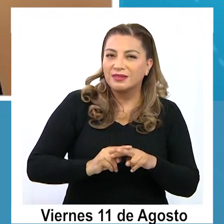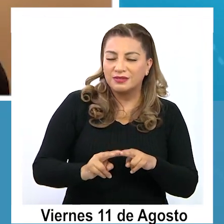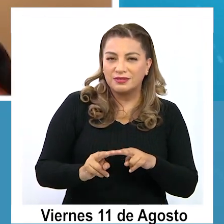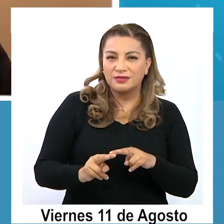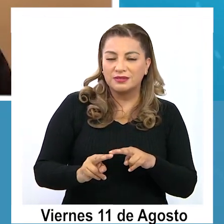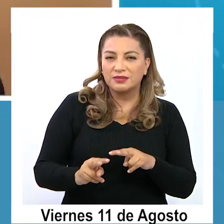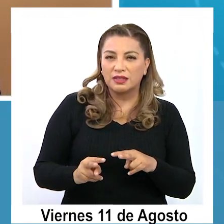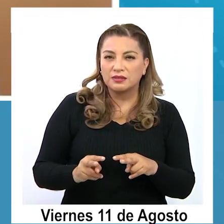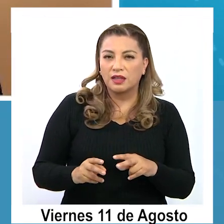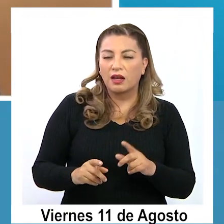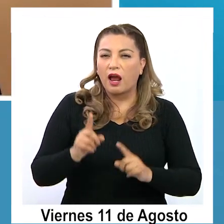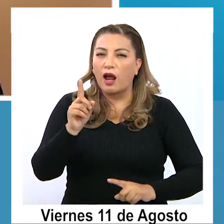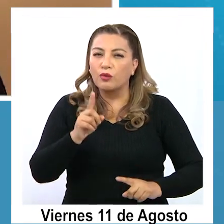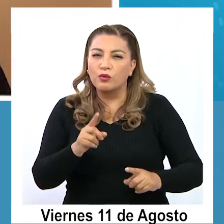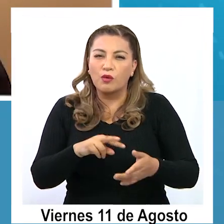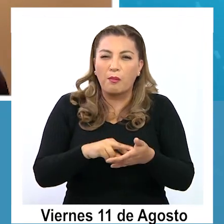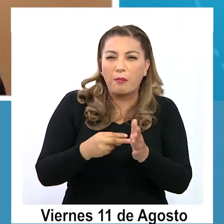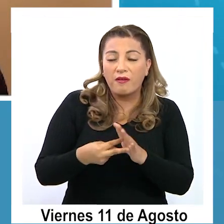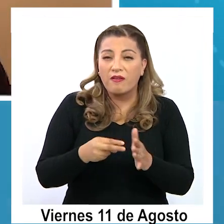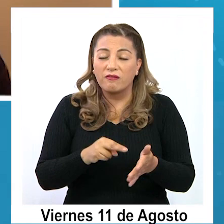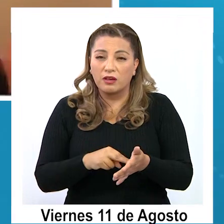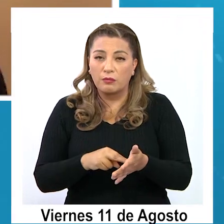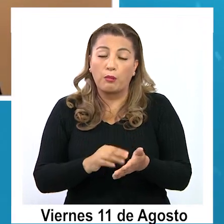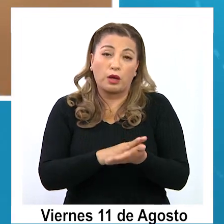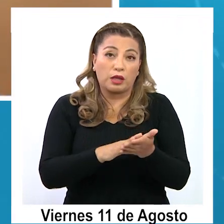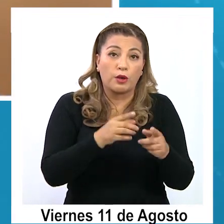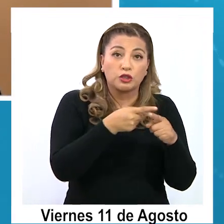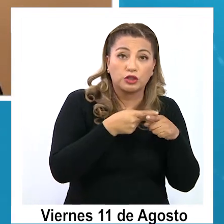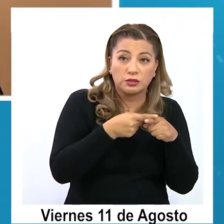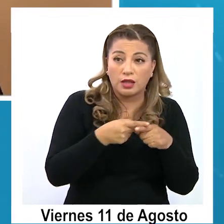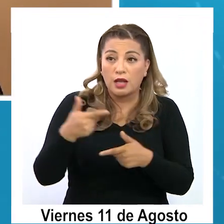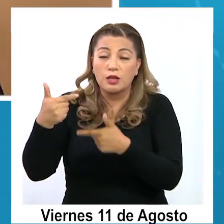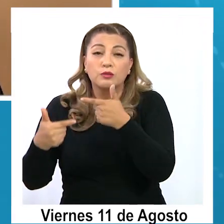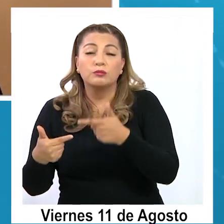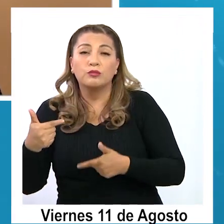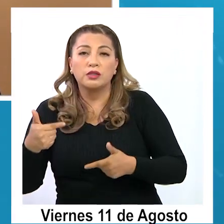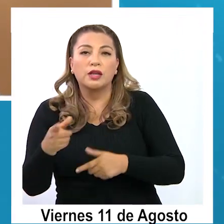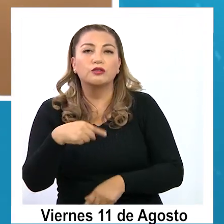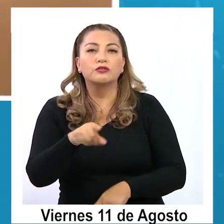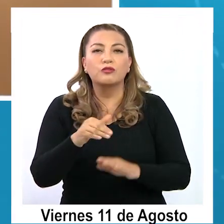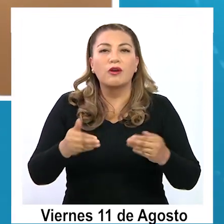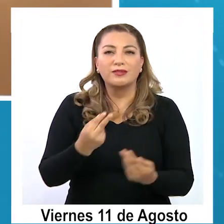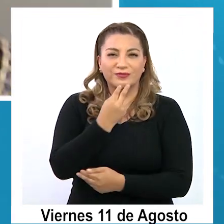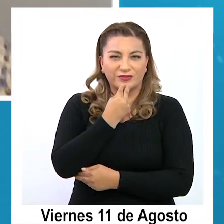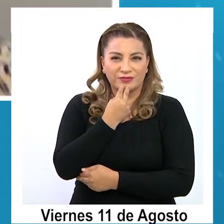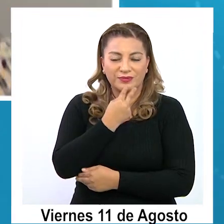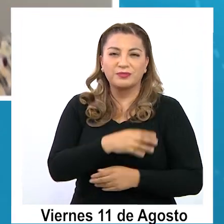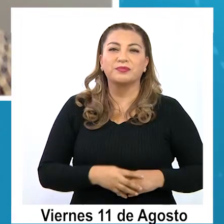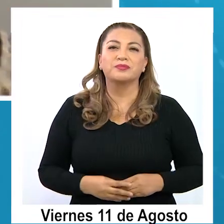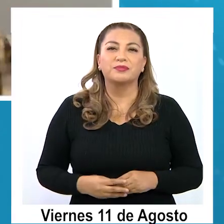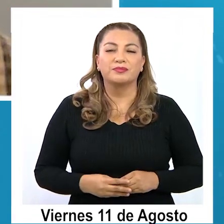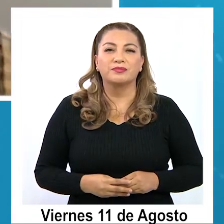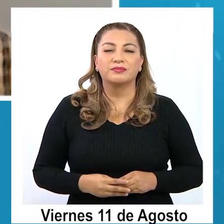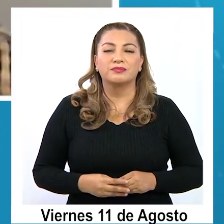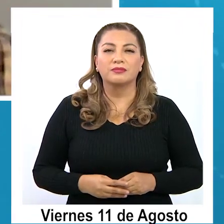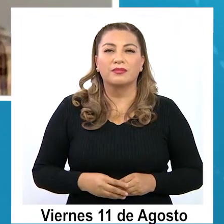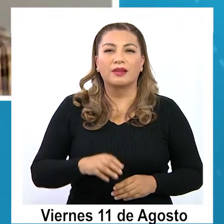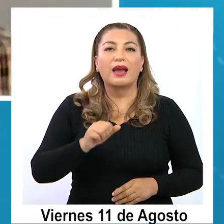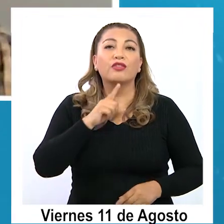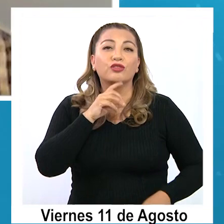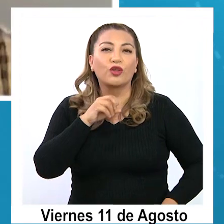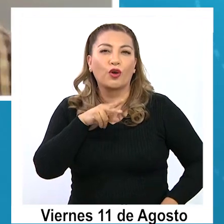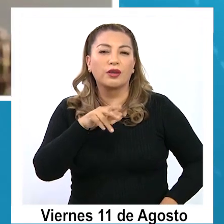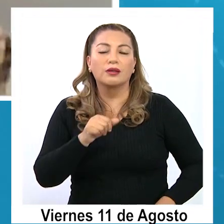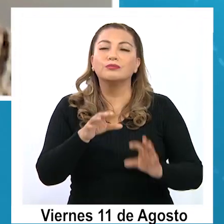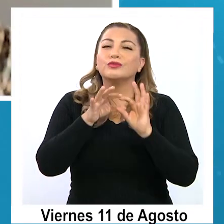esos conflictos en los que social y políticamente estamos viviendo. Bueno, Antonia, muchas